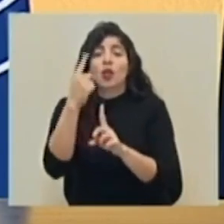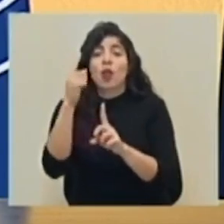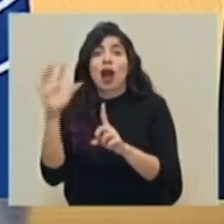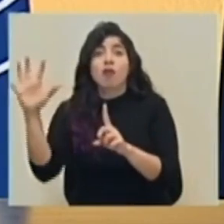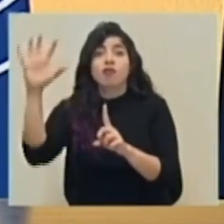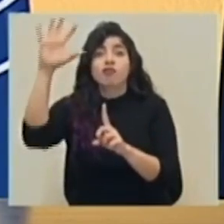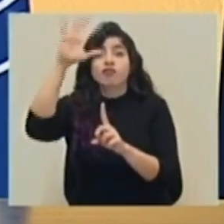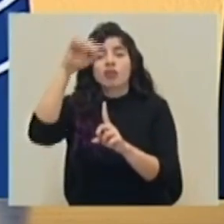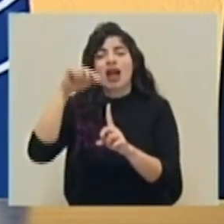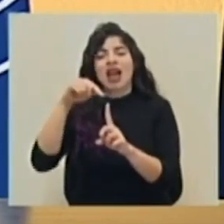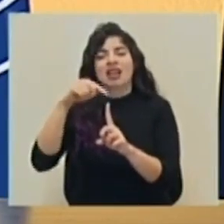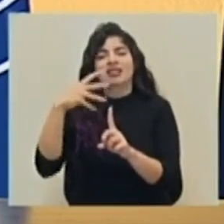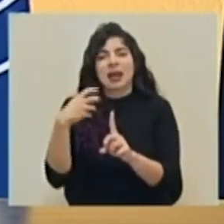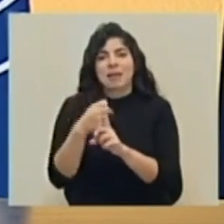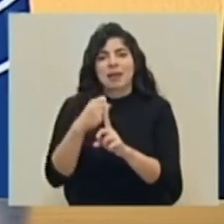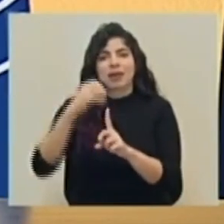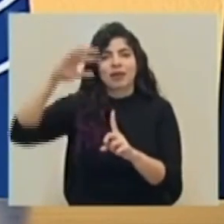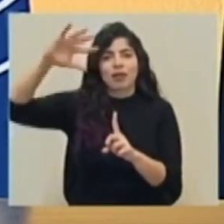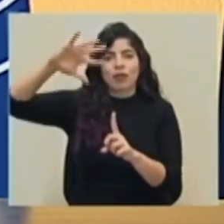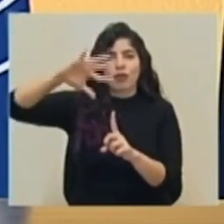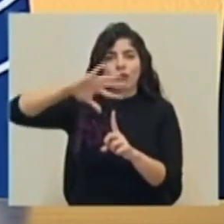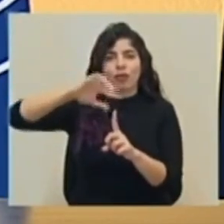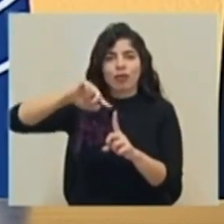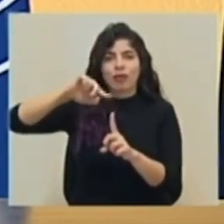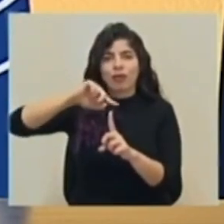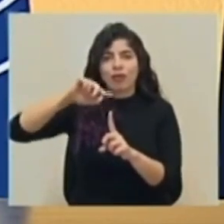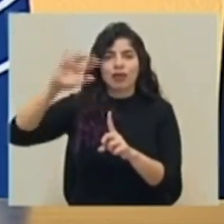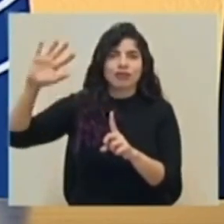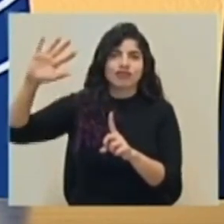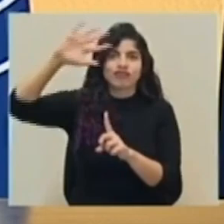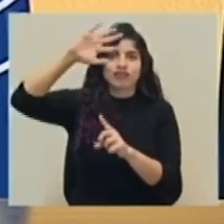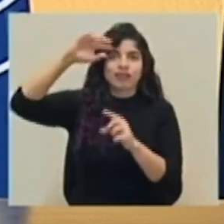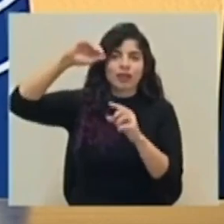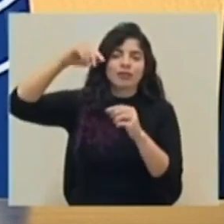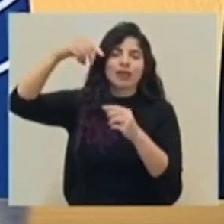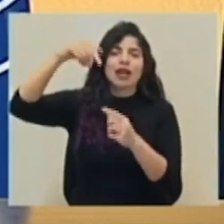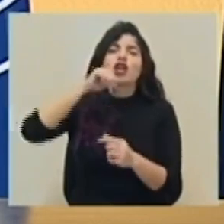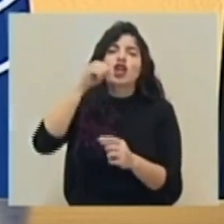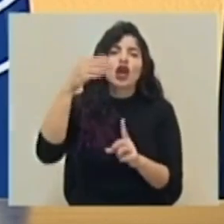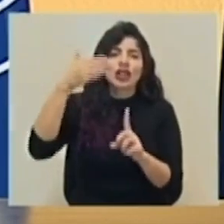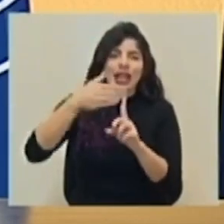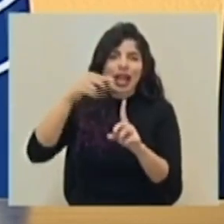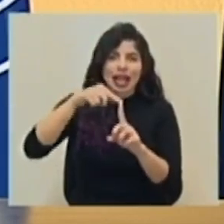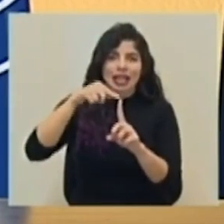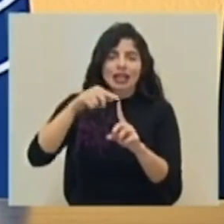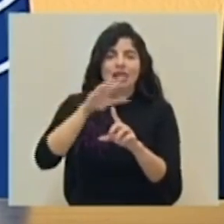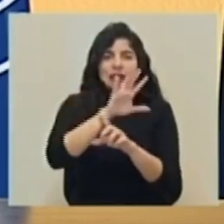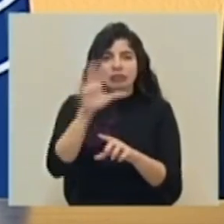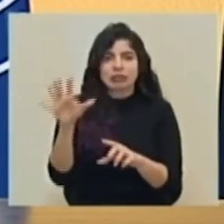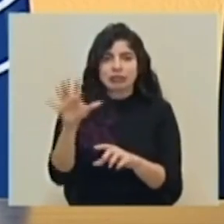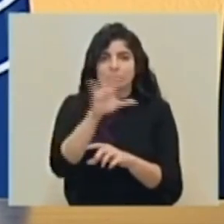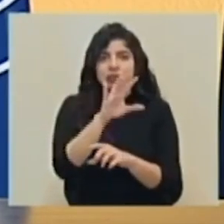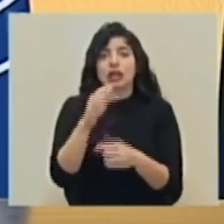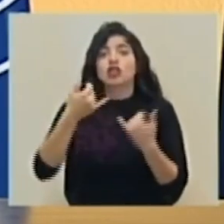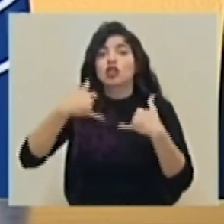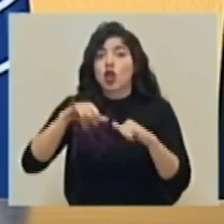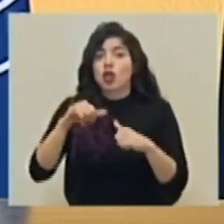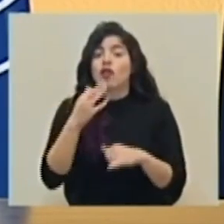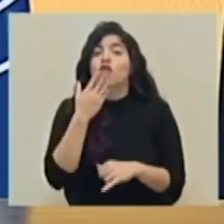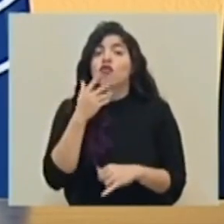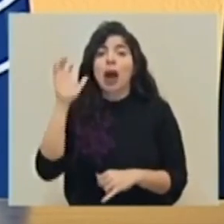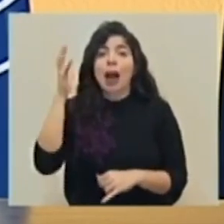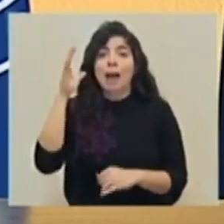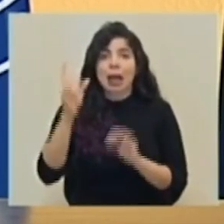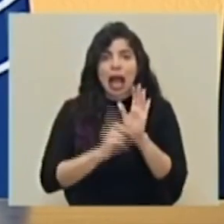sobre estos sectores. Mantenemos hasta este momento el estado de alerta amarilla para la zona norte,